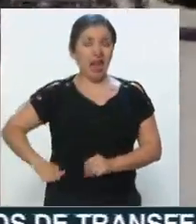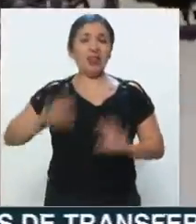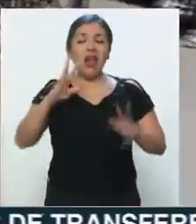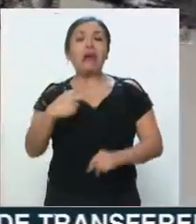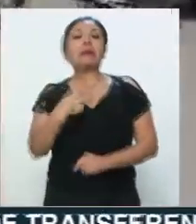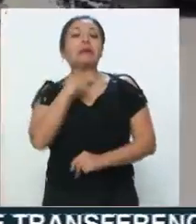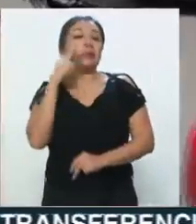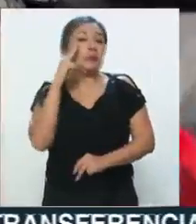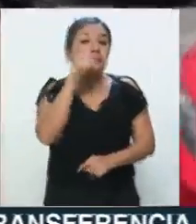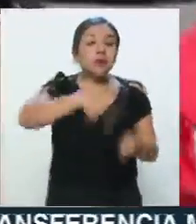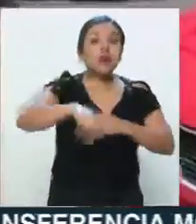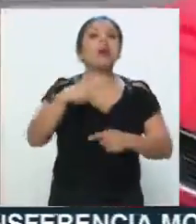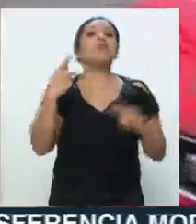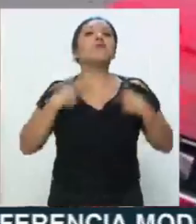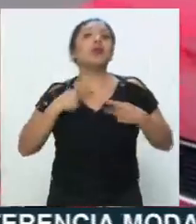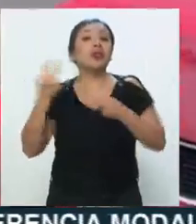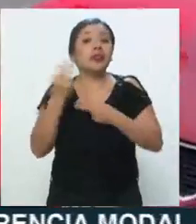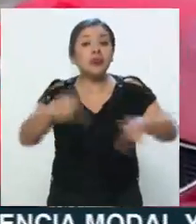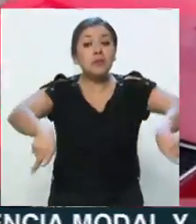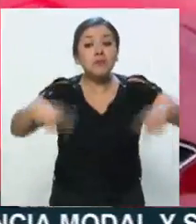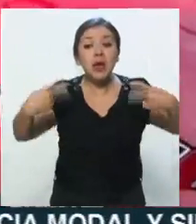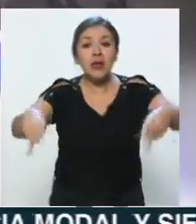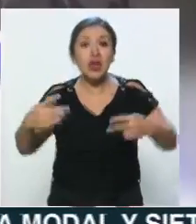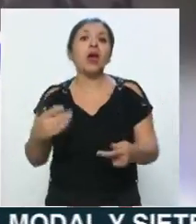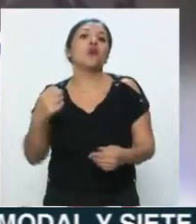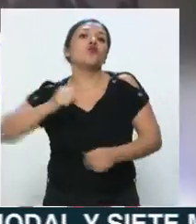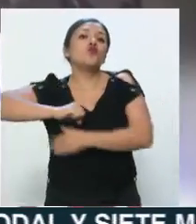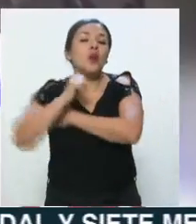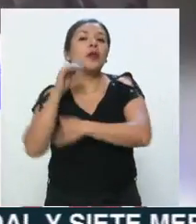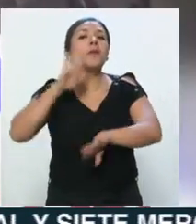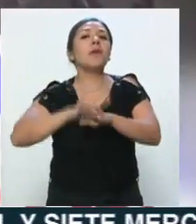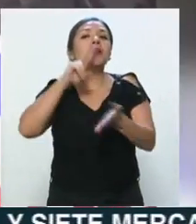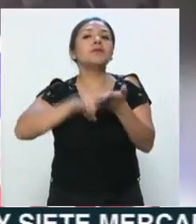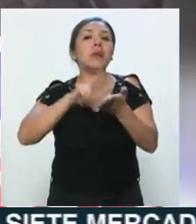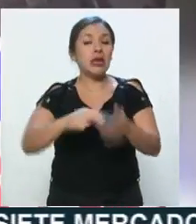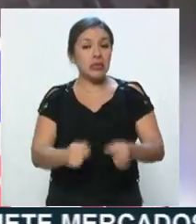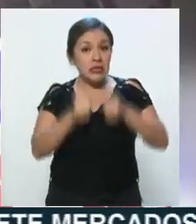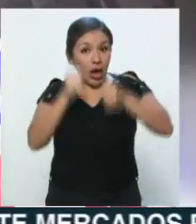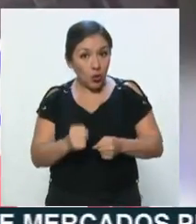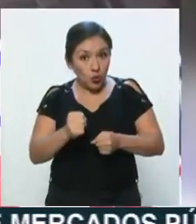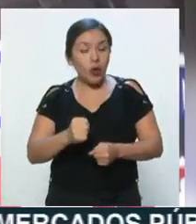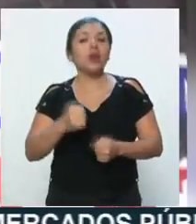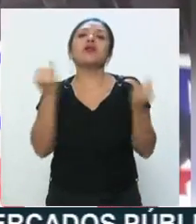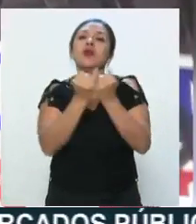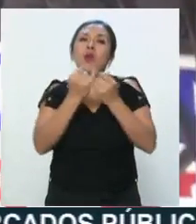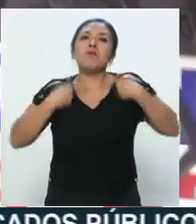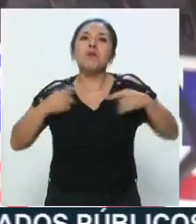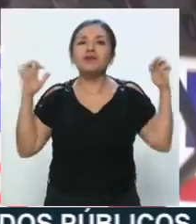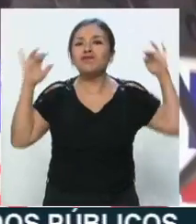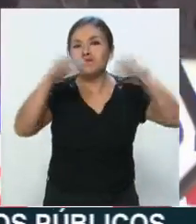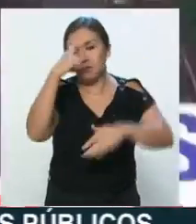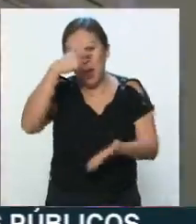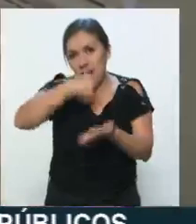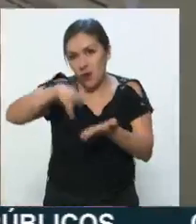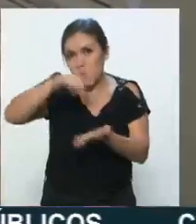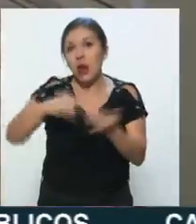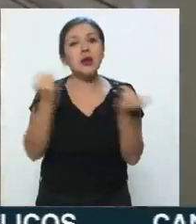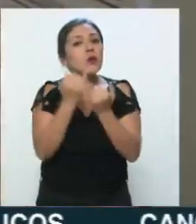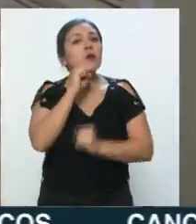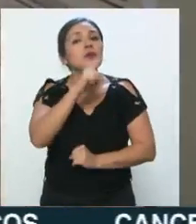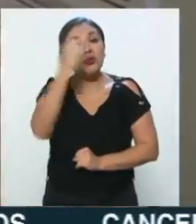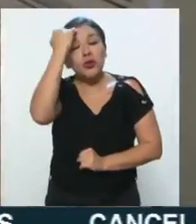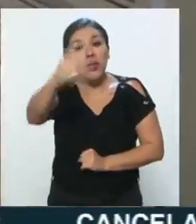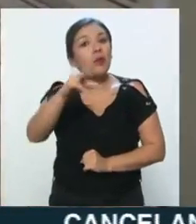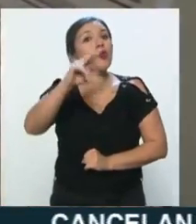que los comerciantes buscan garantizar tanto su salud como la de sus clientes. Asimismo, durante el mismo periodo